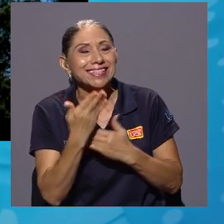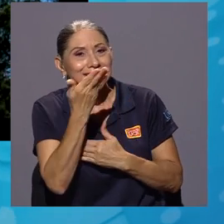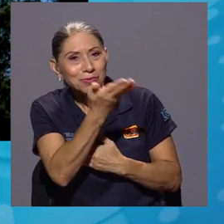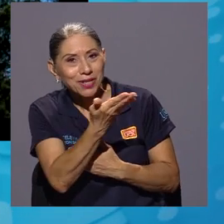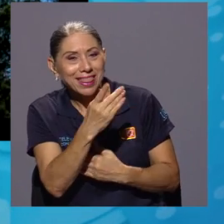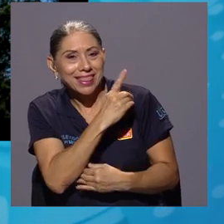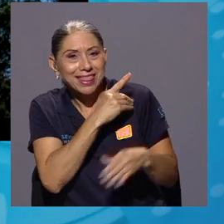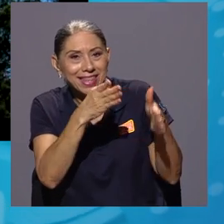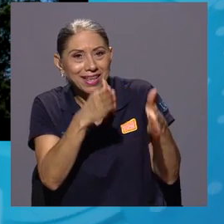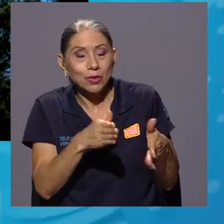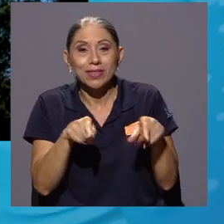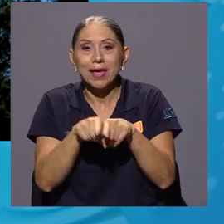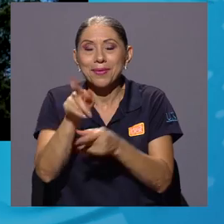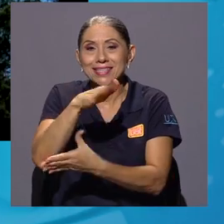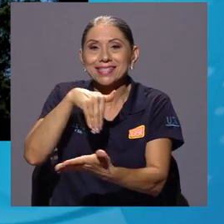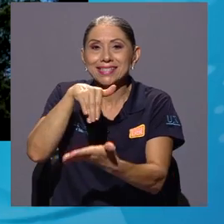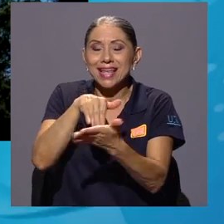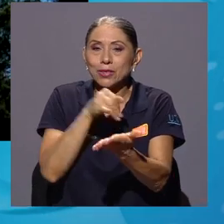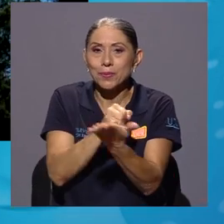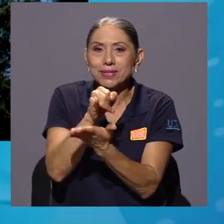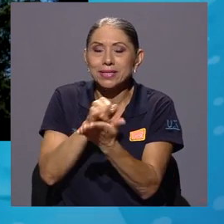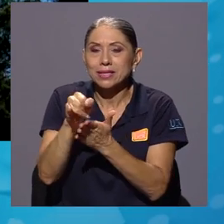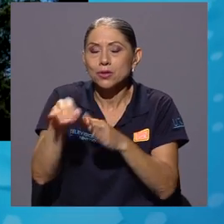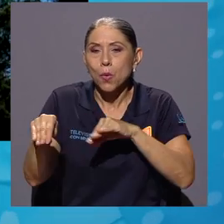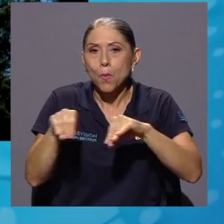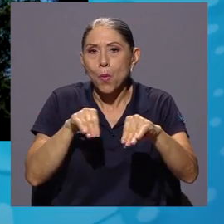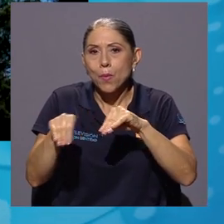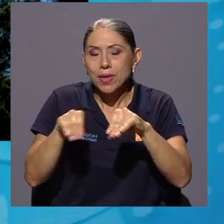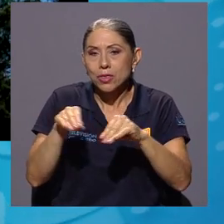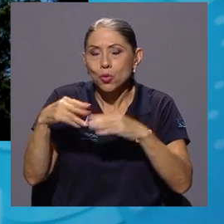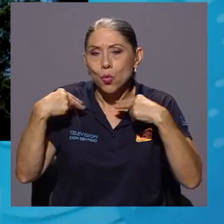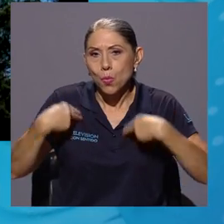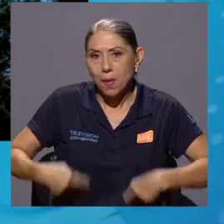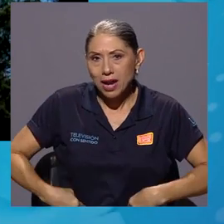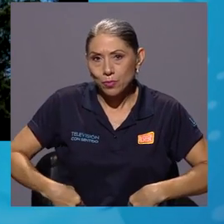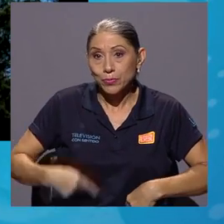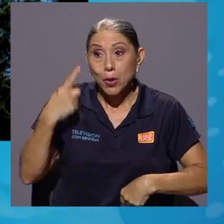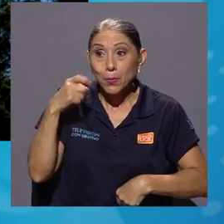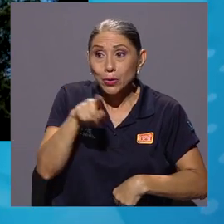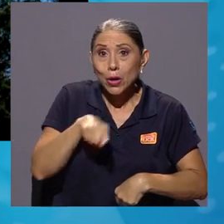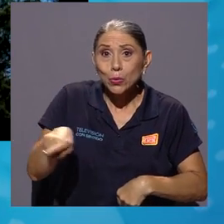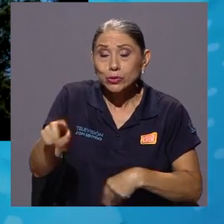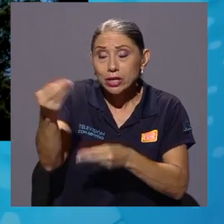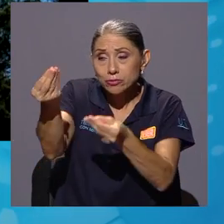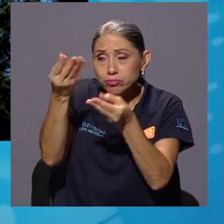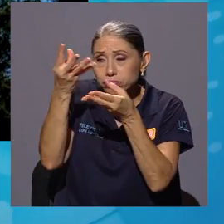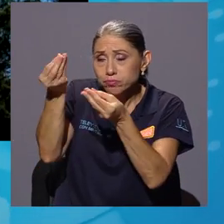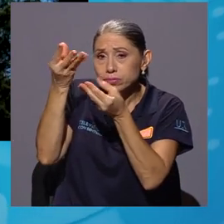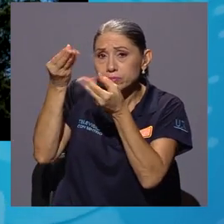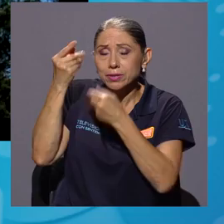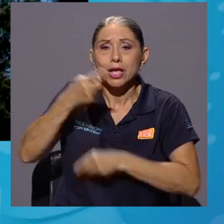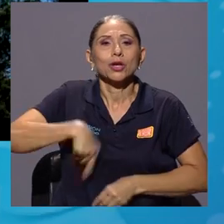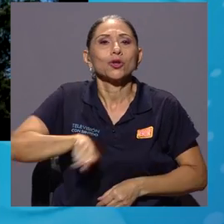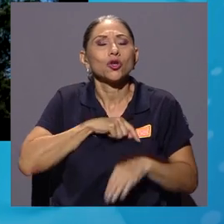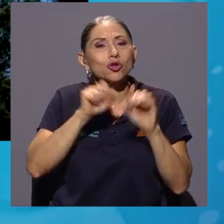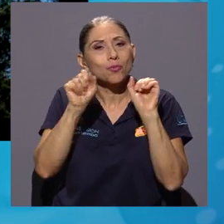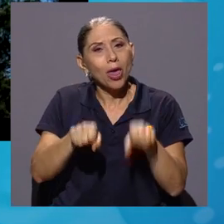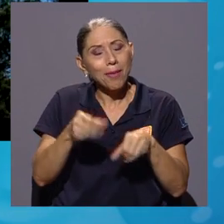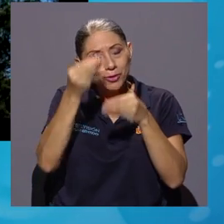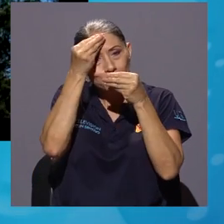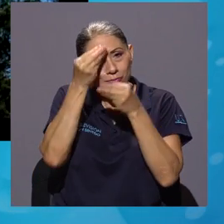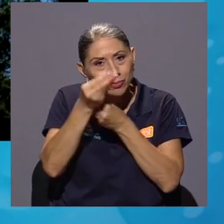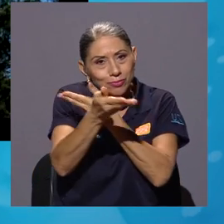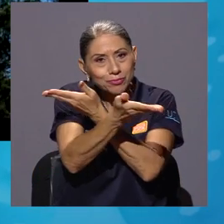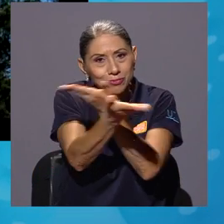director del CIMO, al Centro de Investigación y Movimiento Humano, por estarnos proporcionando estos estudios y estos conocimientos para que nosotros